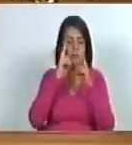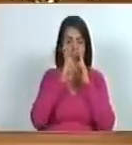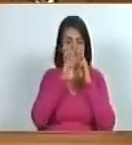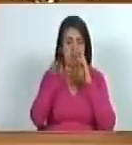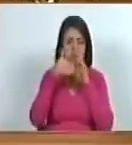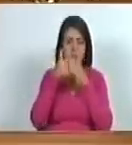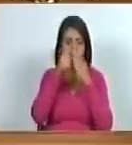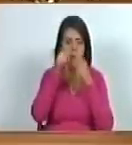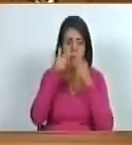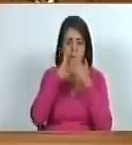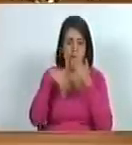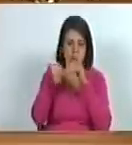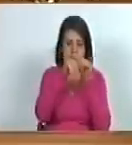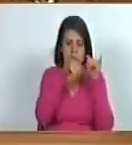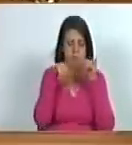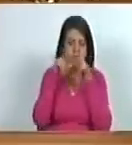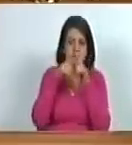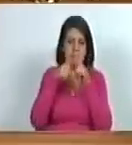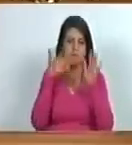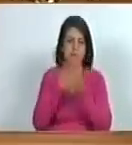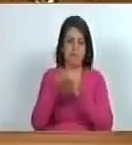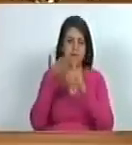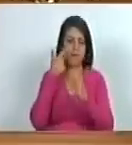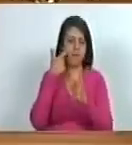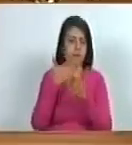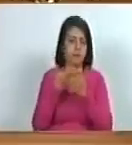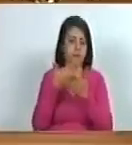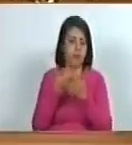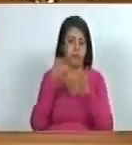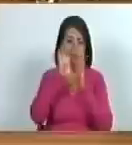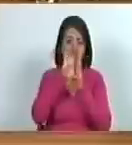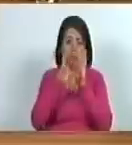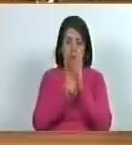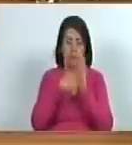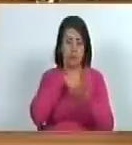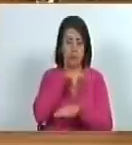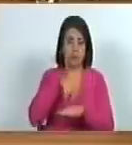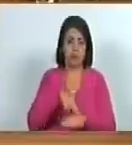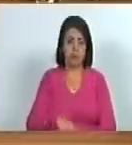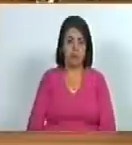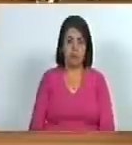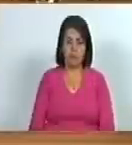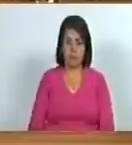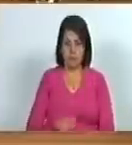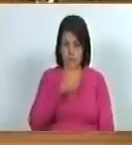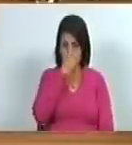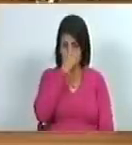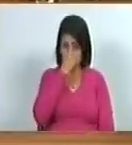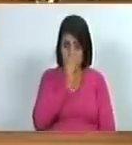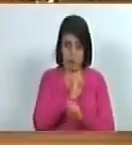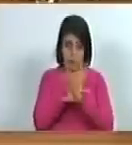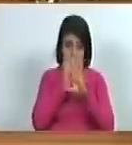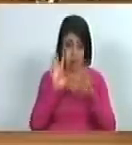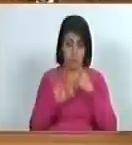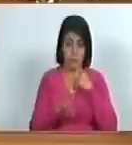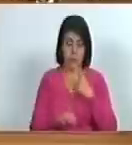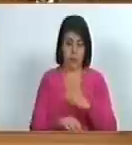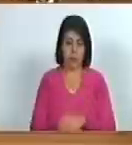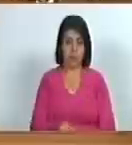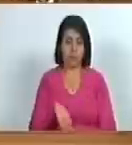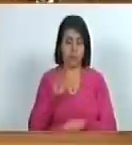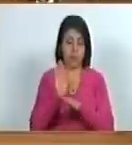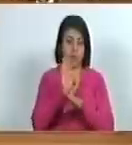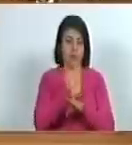todos nos veamos como iguales y eso se consagra en nuestra constitución nacional la constitución es muy clara y